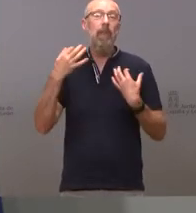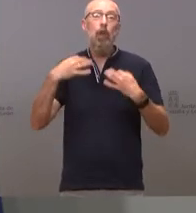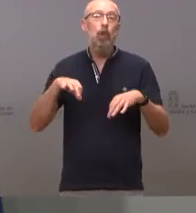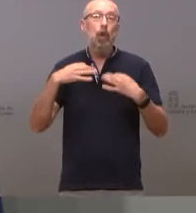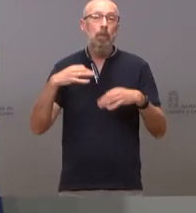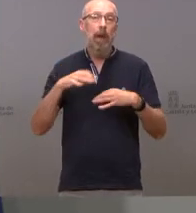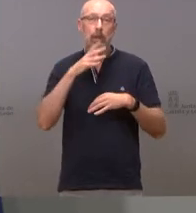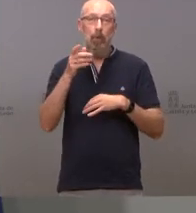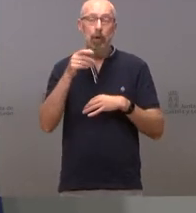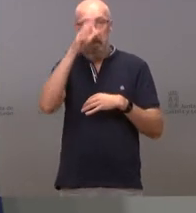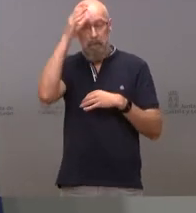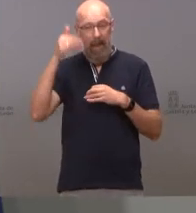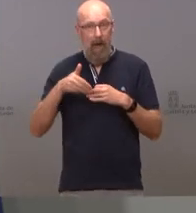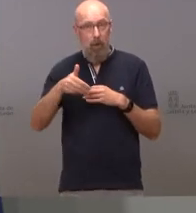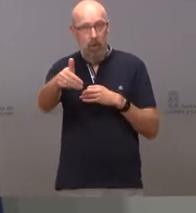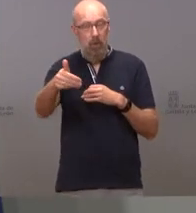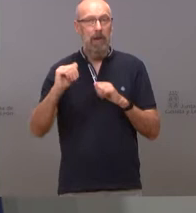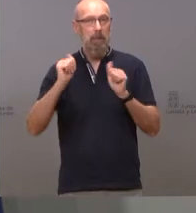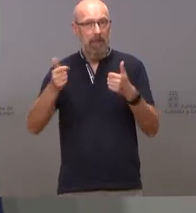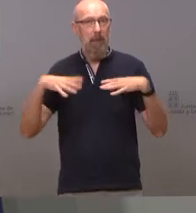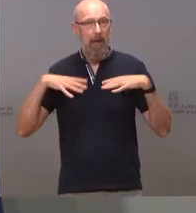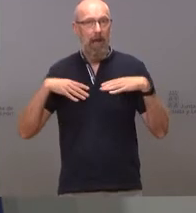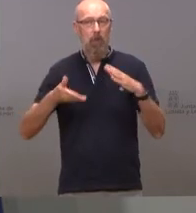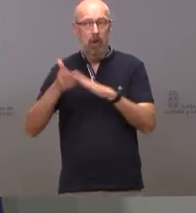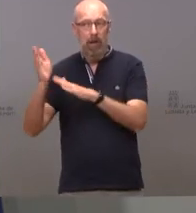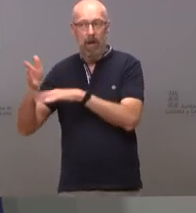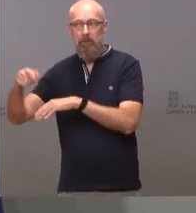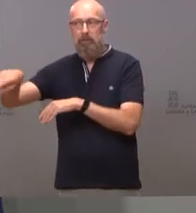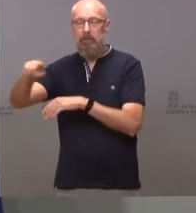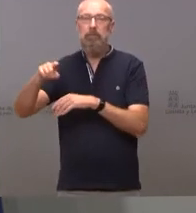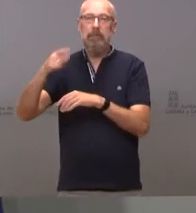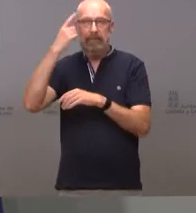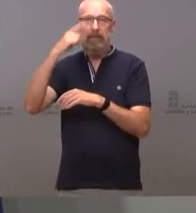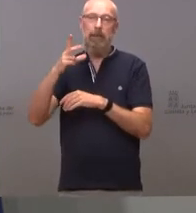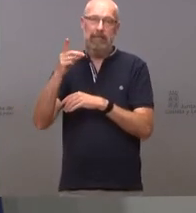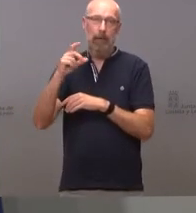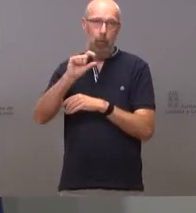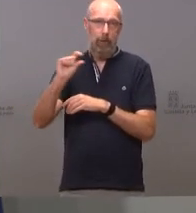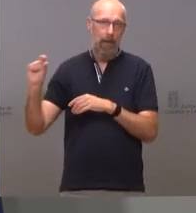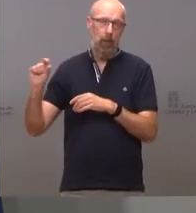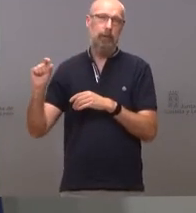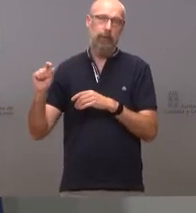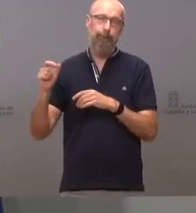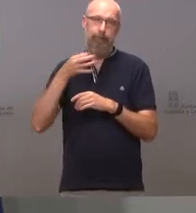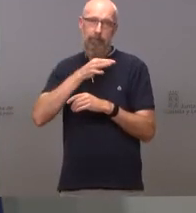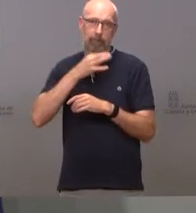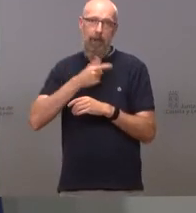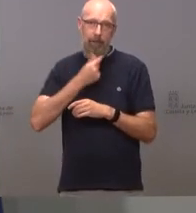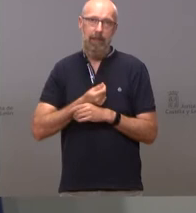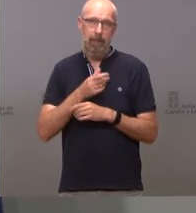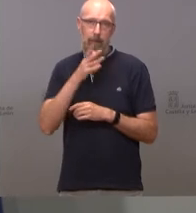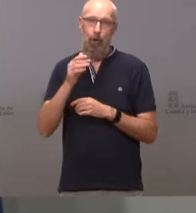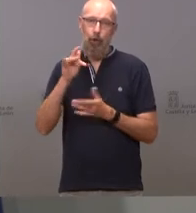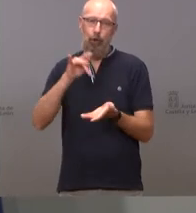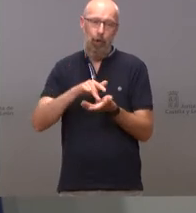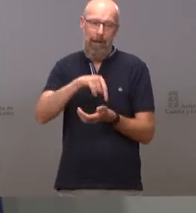avanza el verano y que empiezan los periodos vacacionales saben ustedes que va a haber repesca y nosotros lo que tenemos que hacer es tener esto previsto